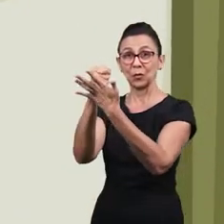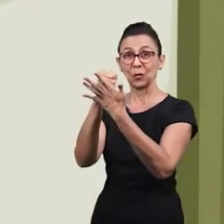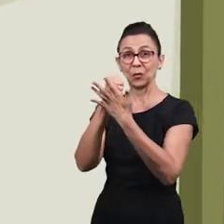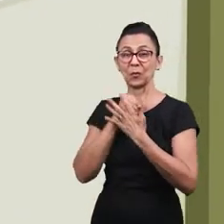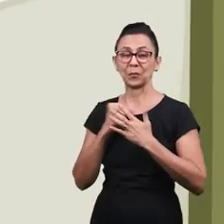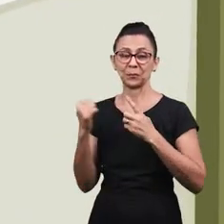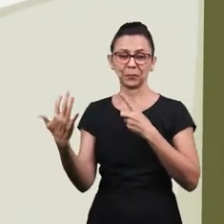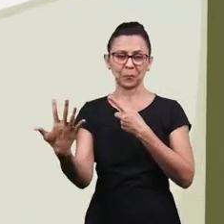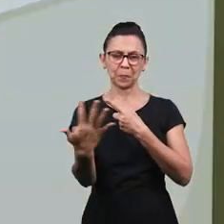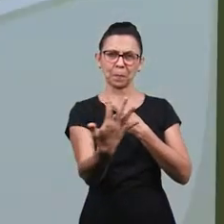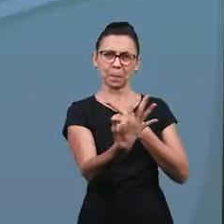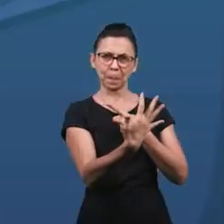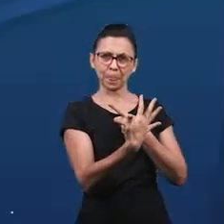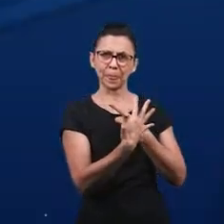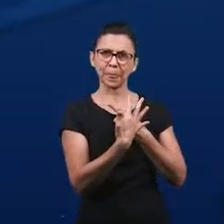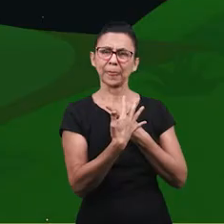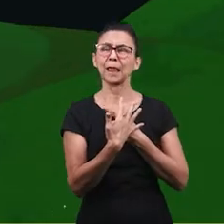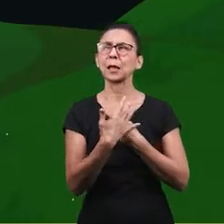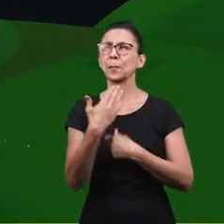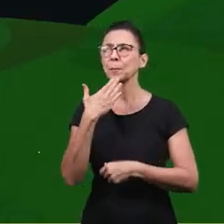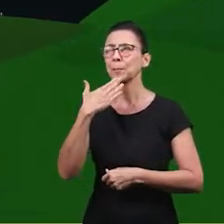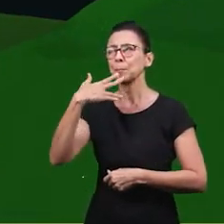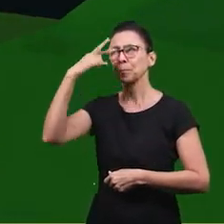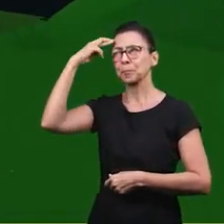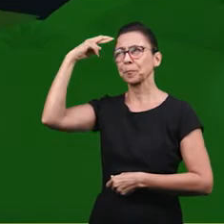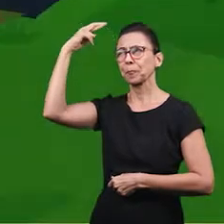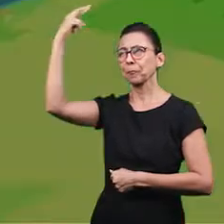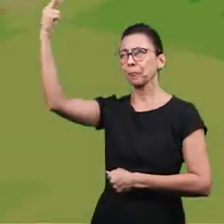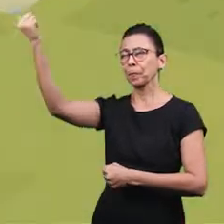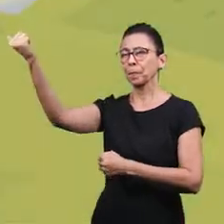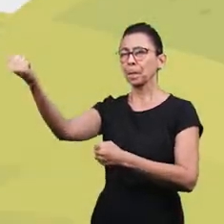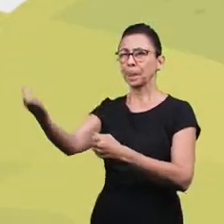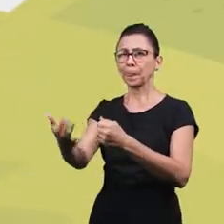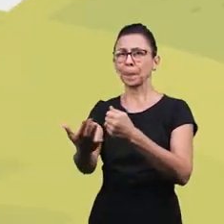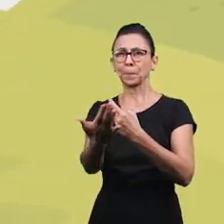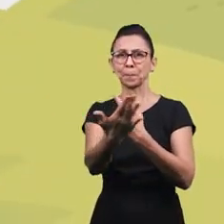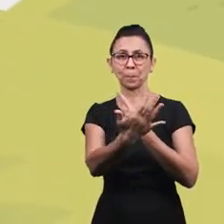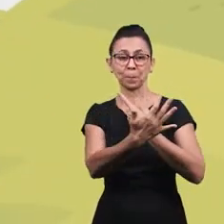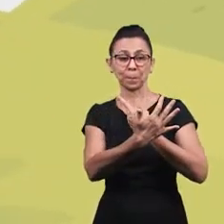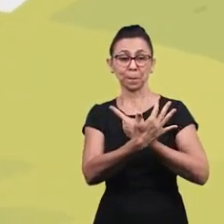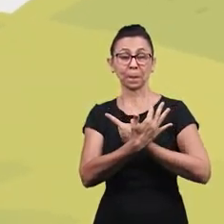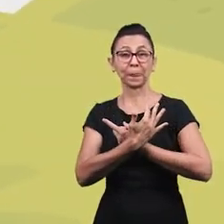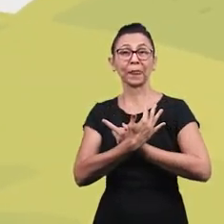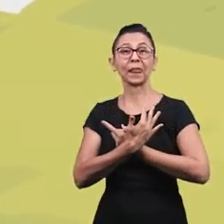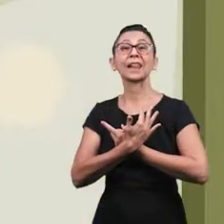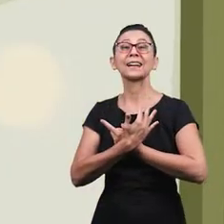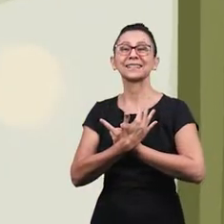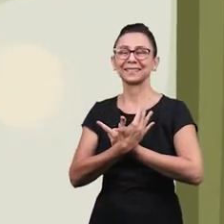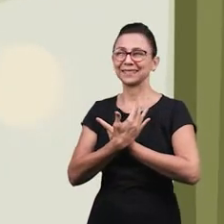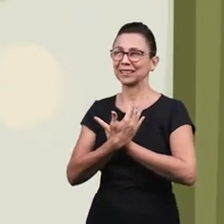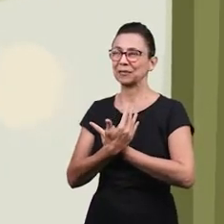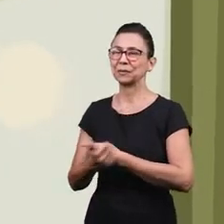a me proteger Suscita-me, pega a mi mano